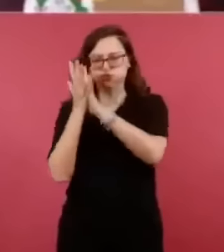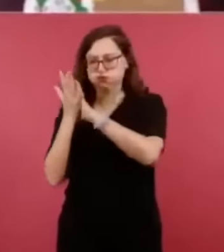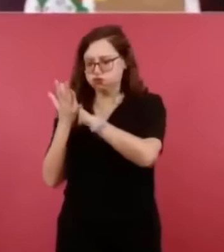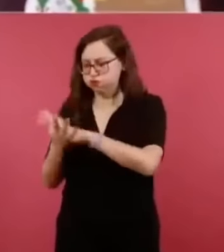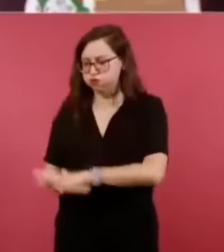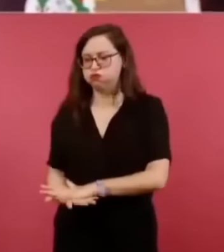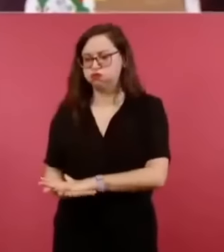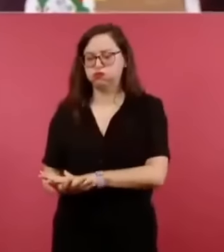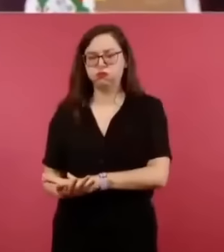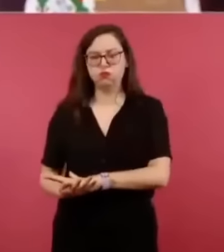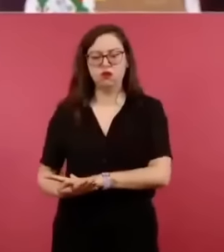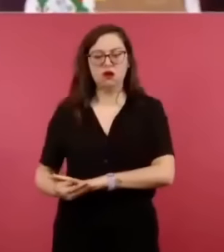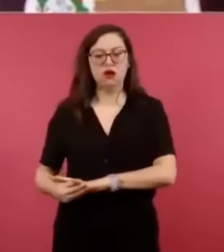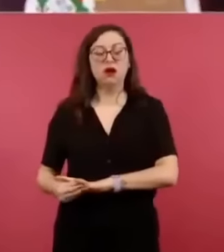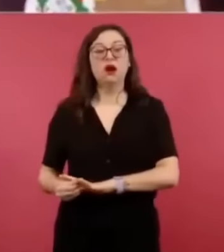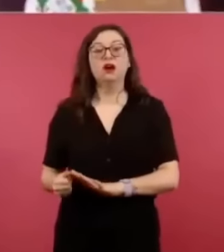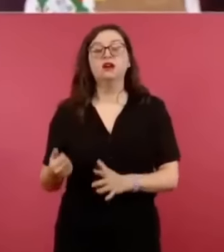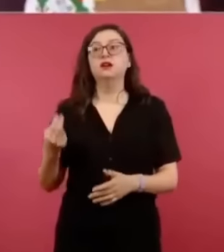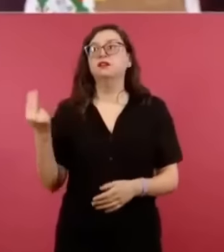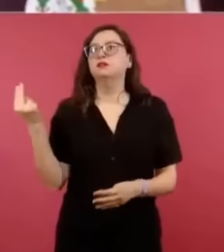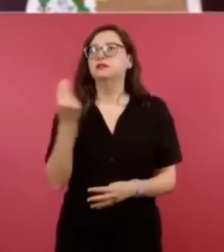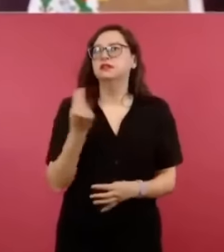es alcanzar,